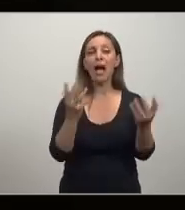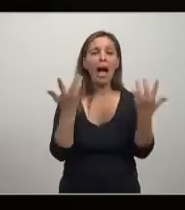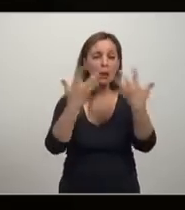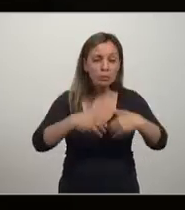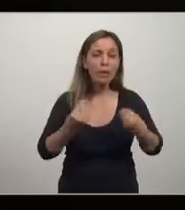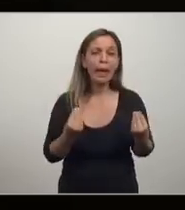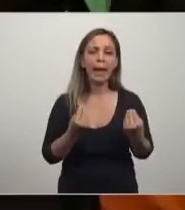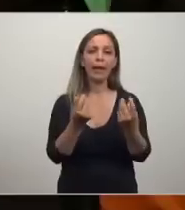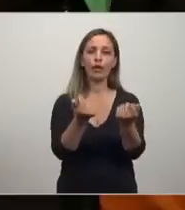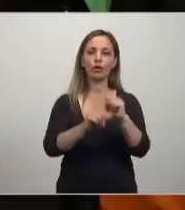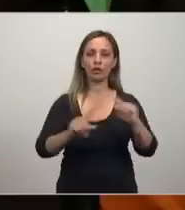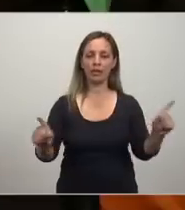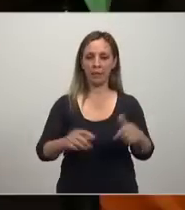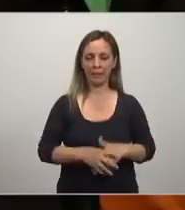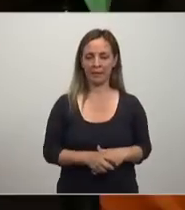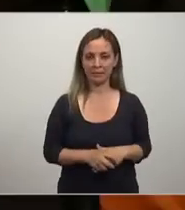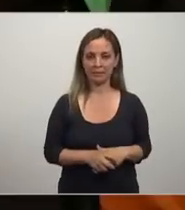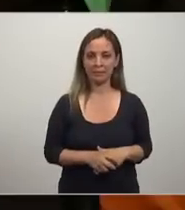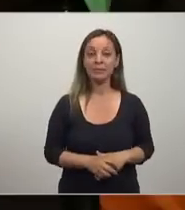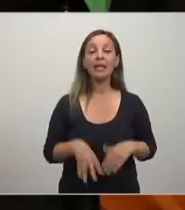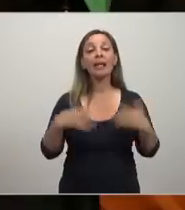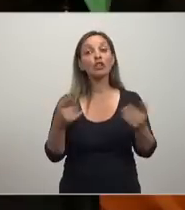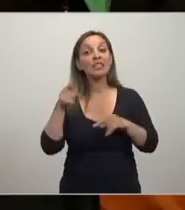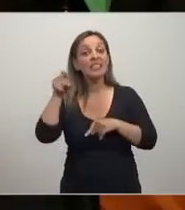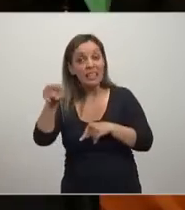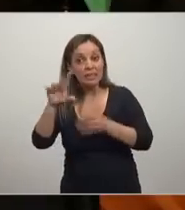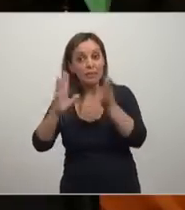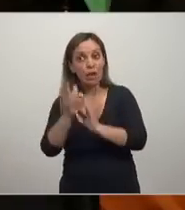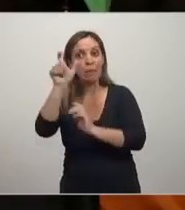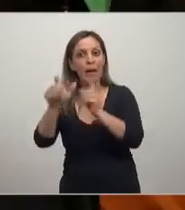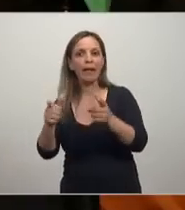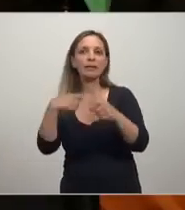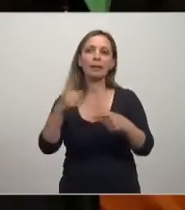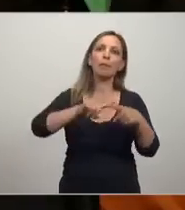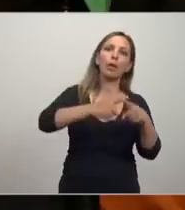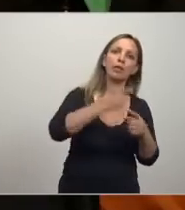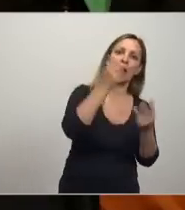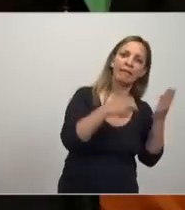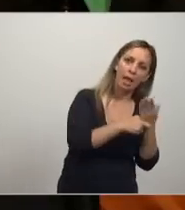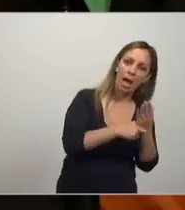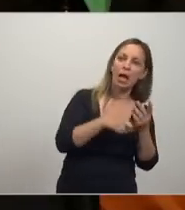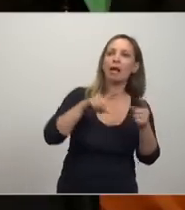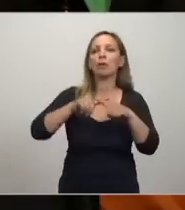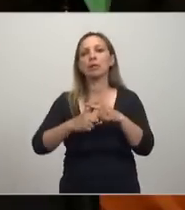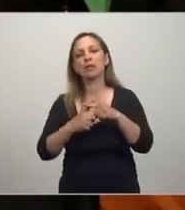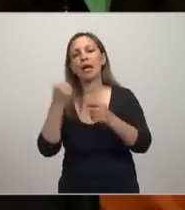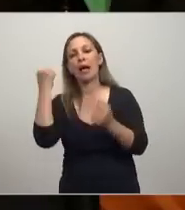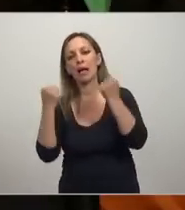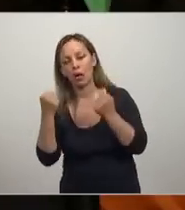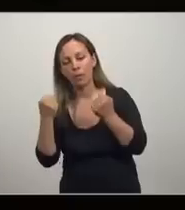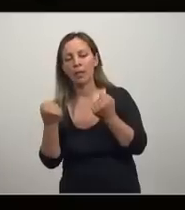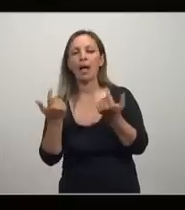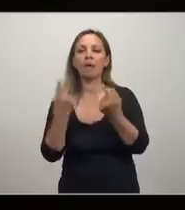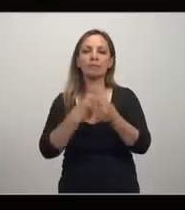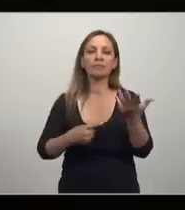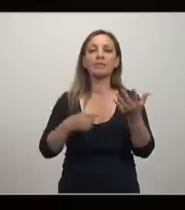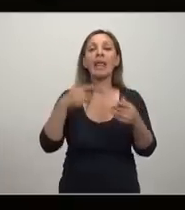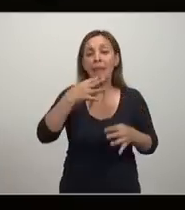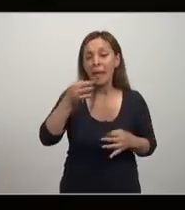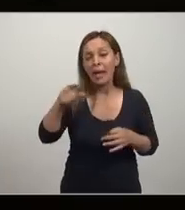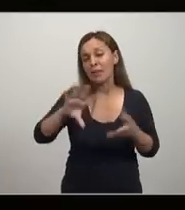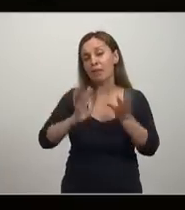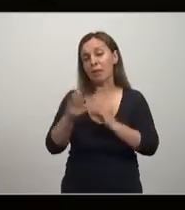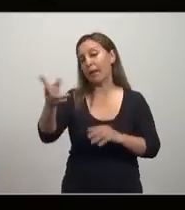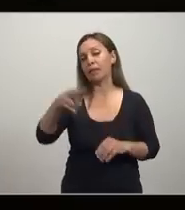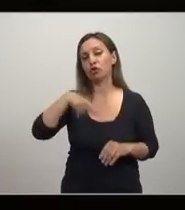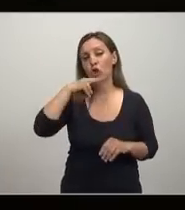con toda esta idea se empaquetaba y se comían la política fiscal la política monetaria todas las políticas de demanda por supuesto todas estas eran tonterías